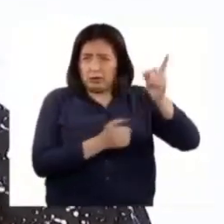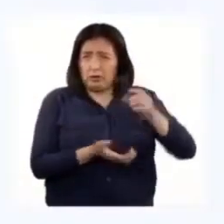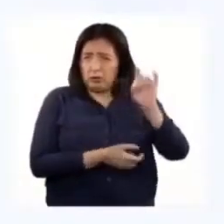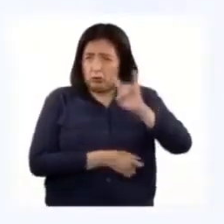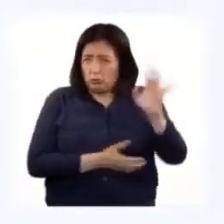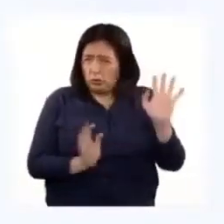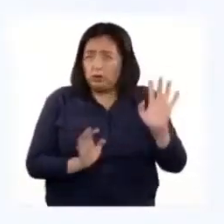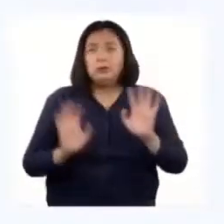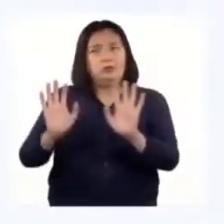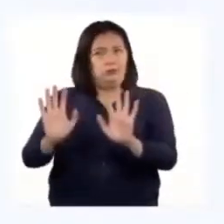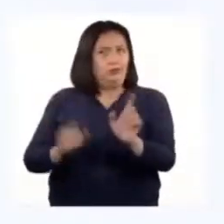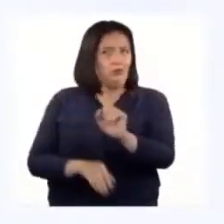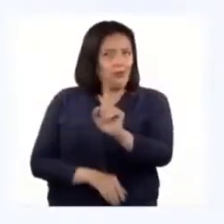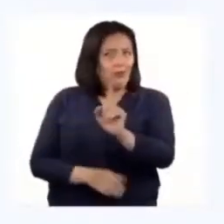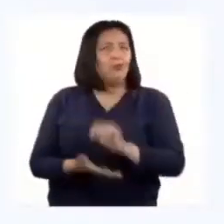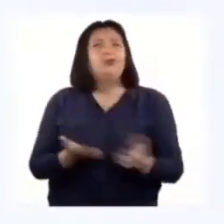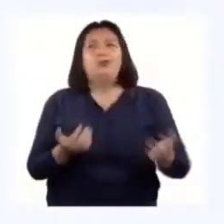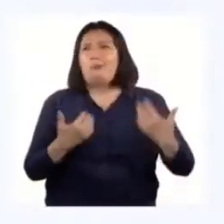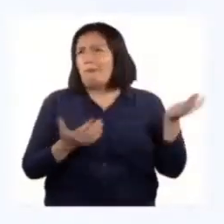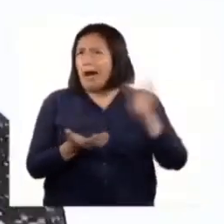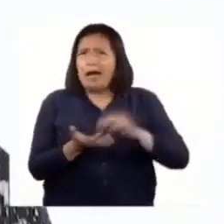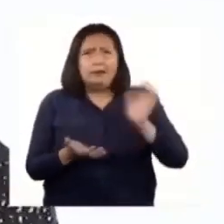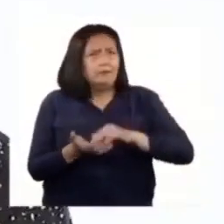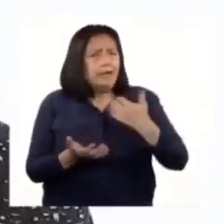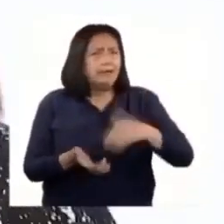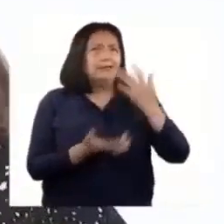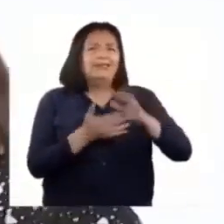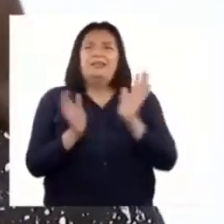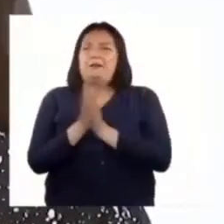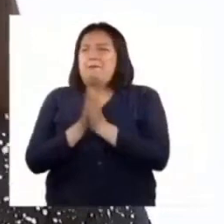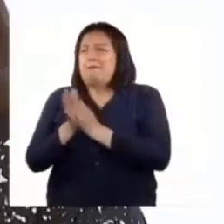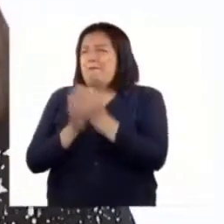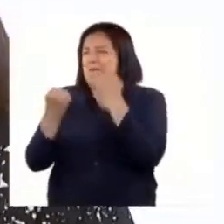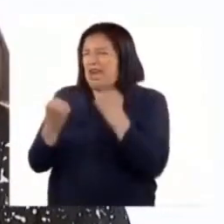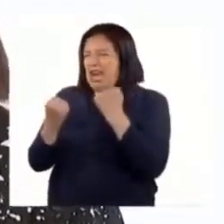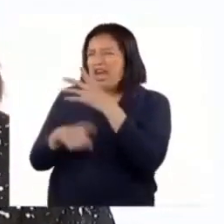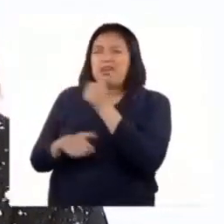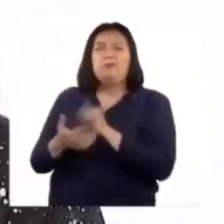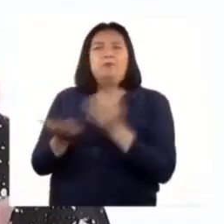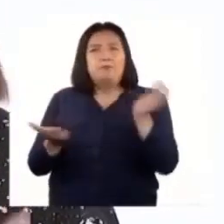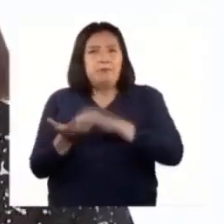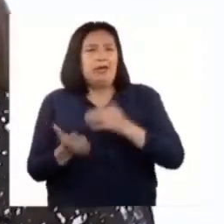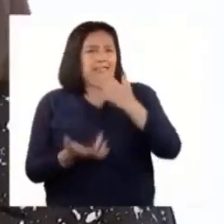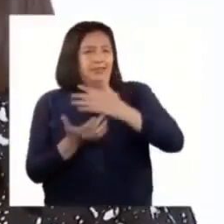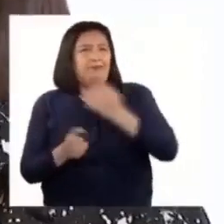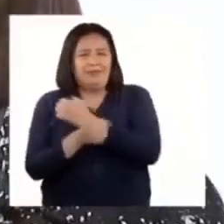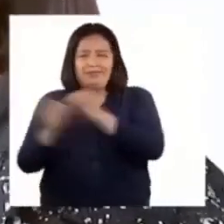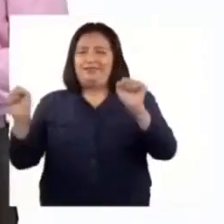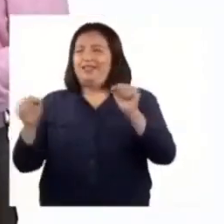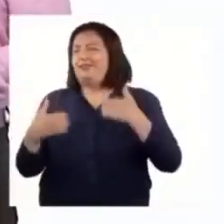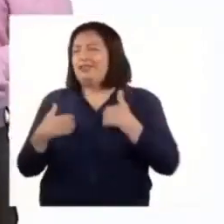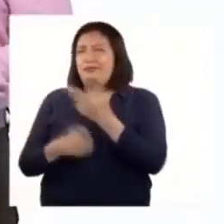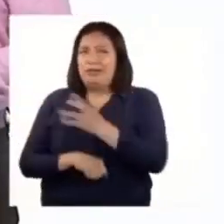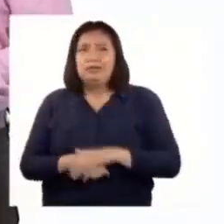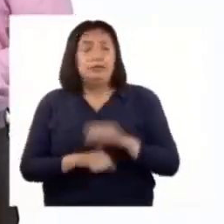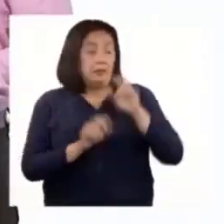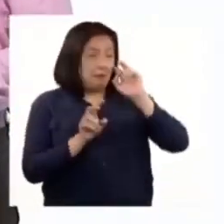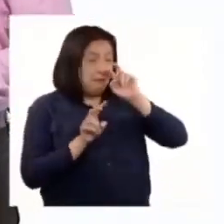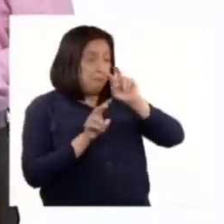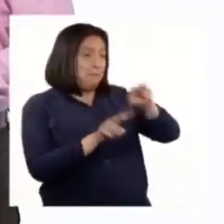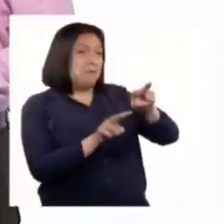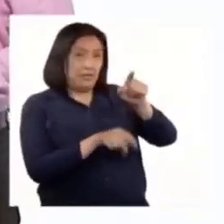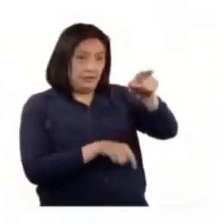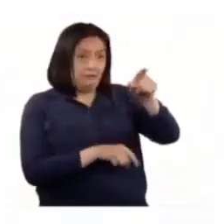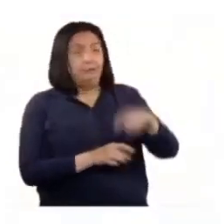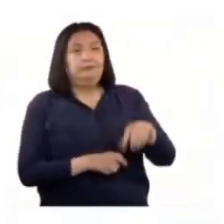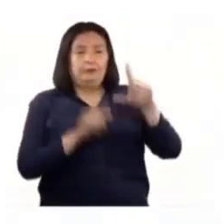usan, profe? B. No, Patricia. Todavía hay más. B. ¡Qué bien! Más tecnología para salvar a los animales. B. Observe la